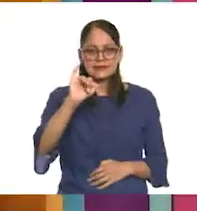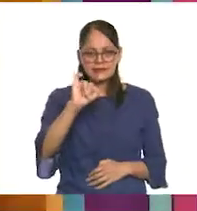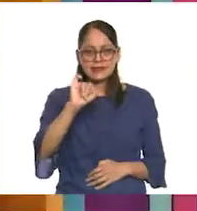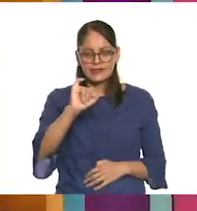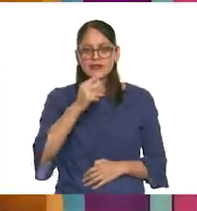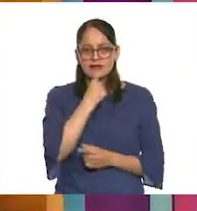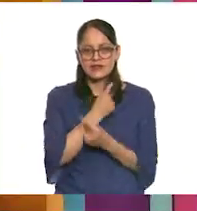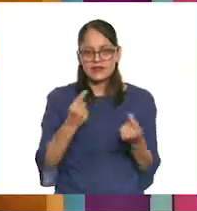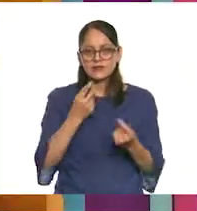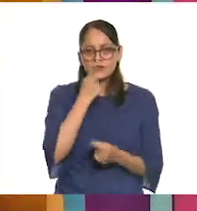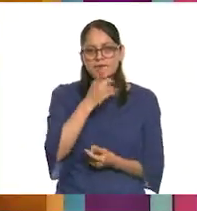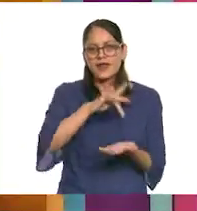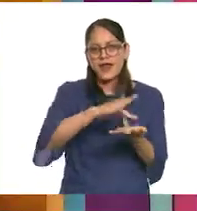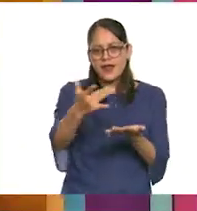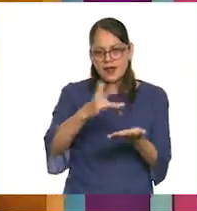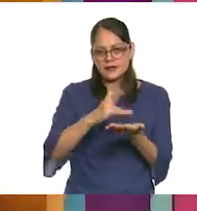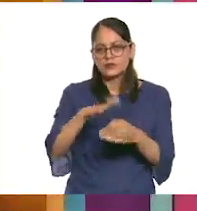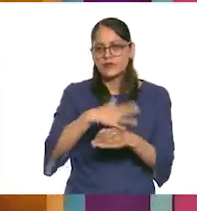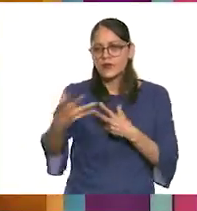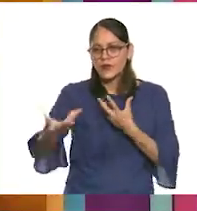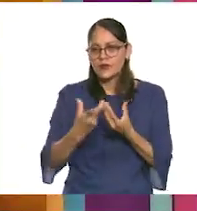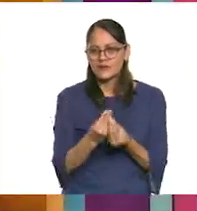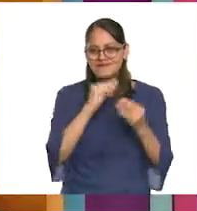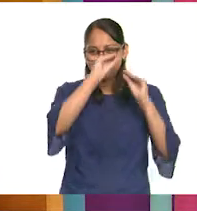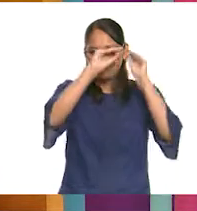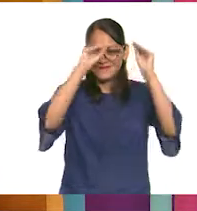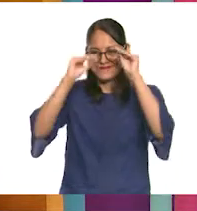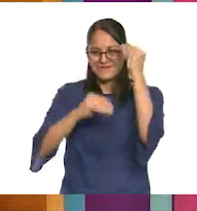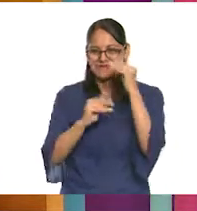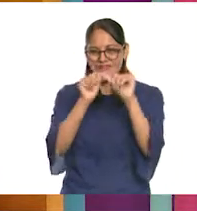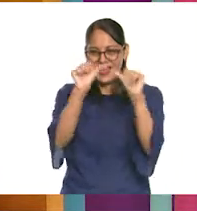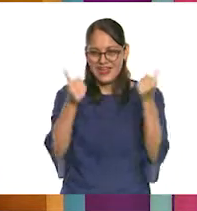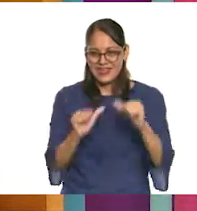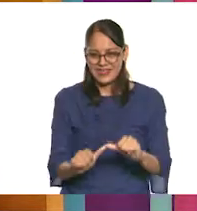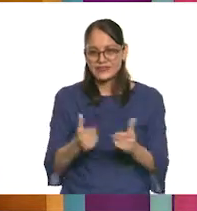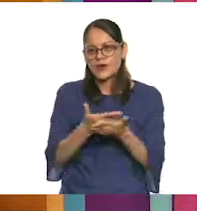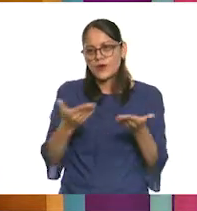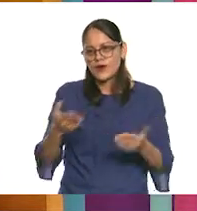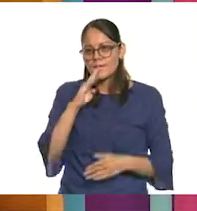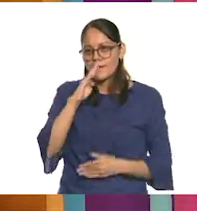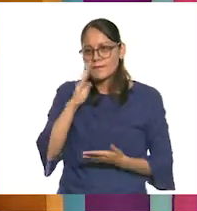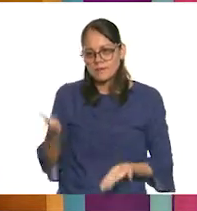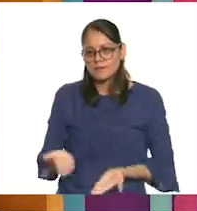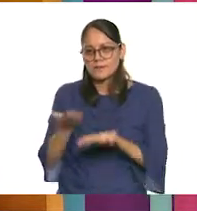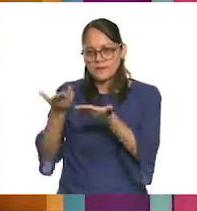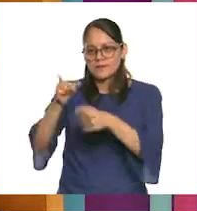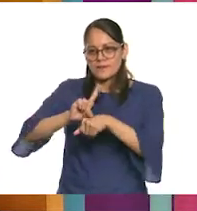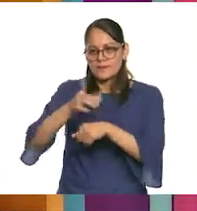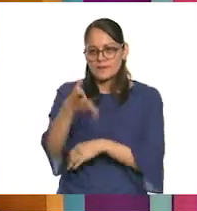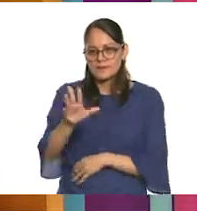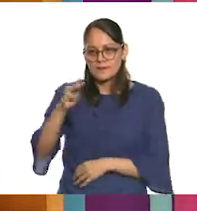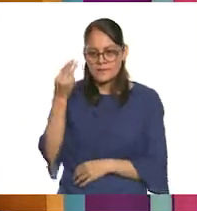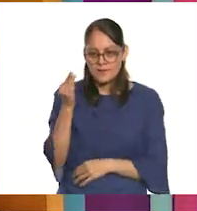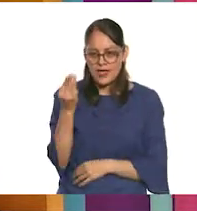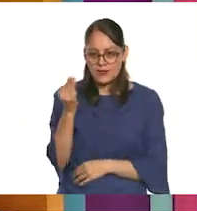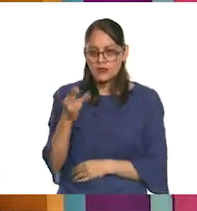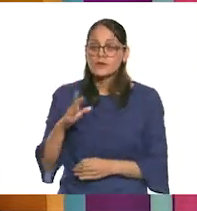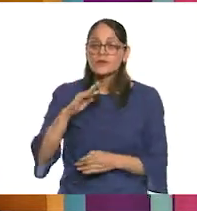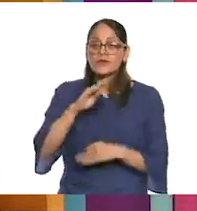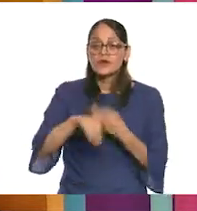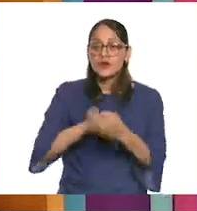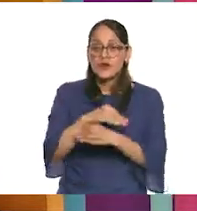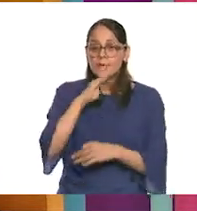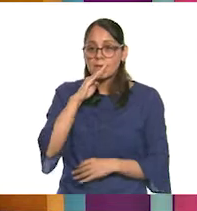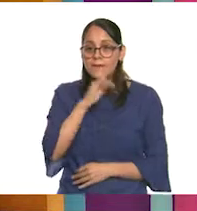decirles que gracias por que hicimos juntos esta instalación artística y celebramos a nuestras mamás este 10 de mayo. Muchas felicidades a todas